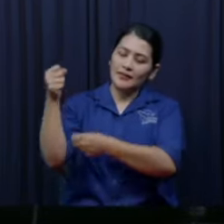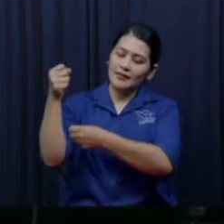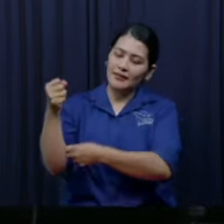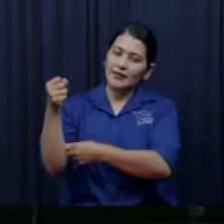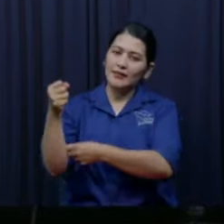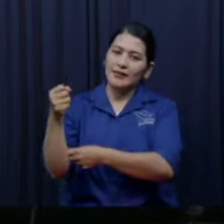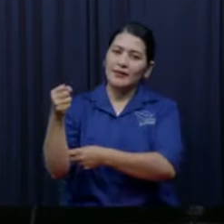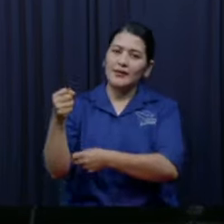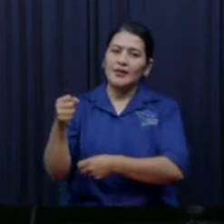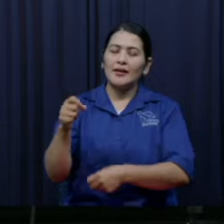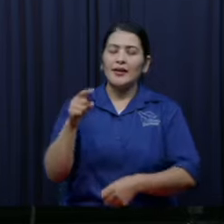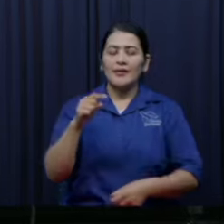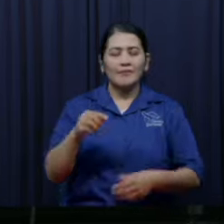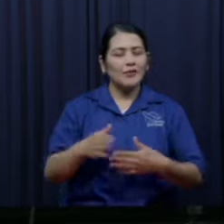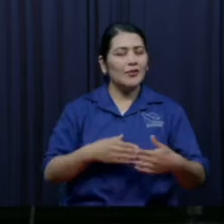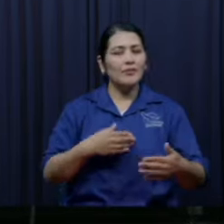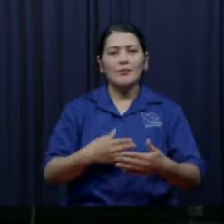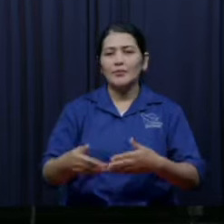a las cosas materiales